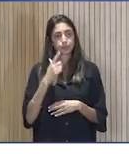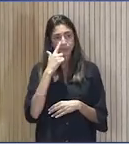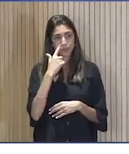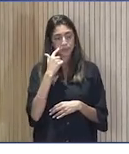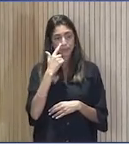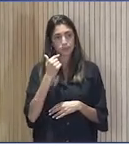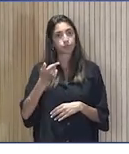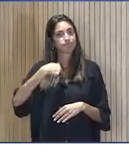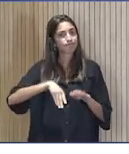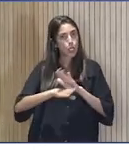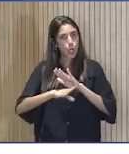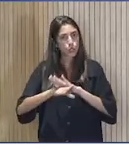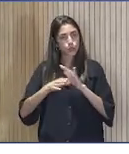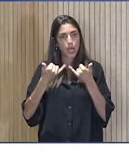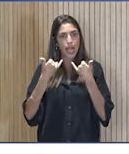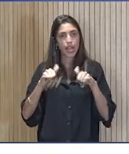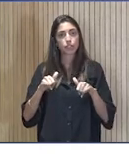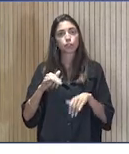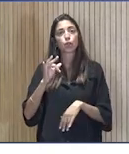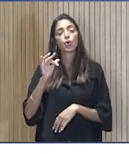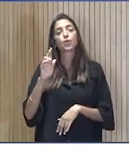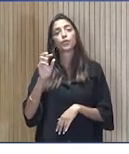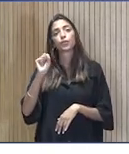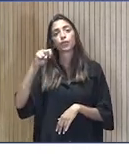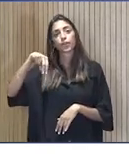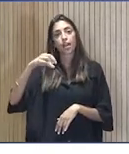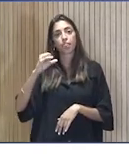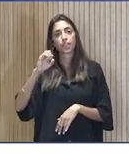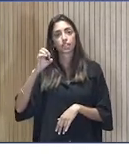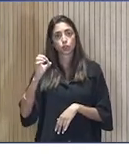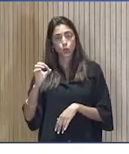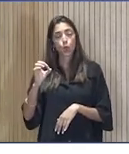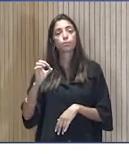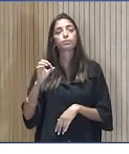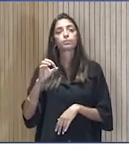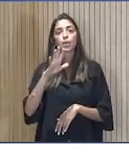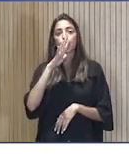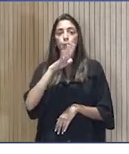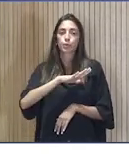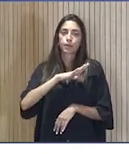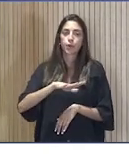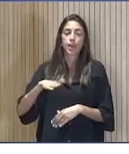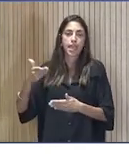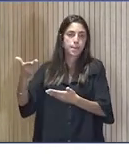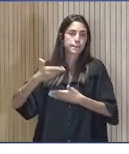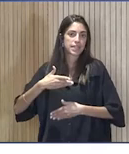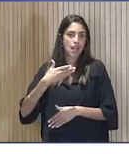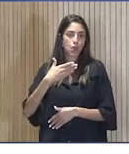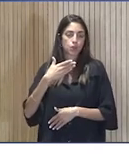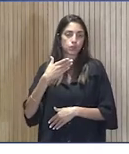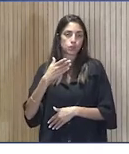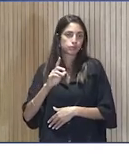Seguimos el acto tras Francisco Reines, por favor, uno de los invitados estrella. En esta mañana